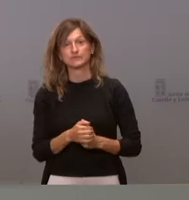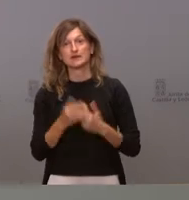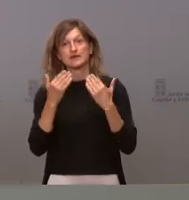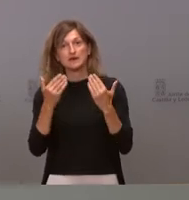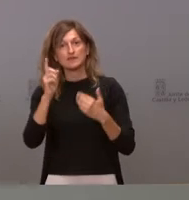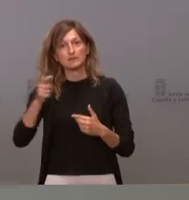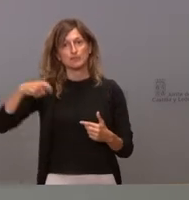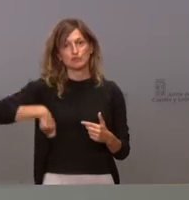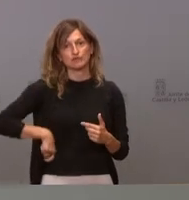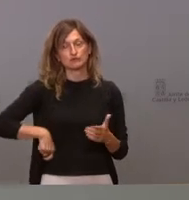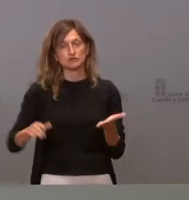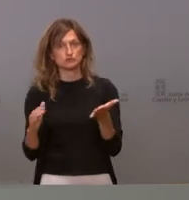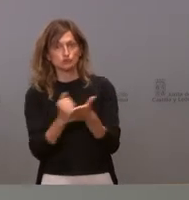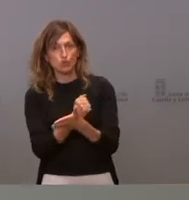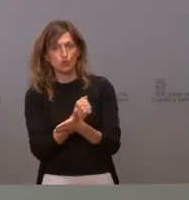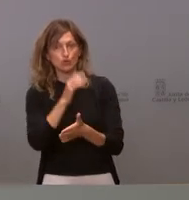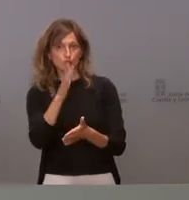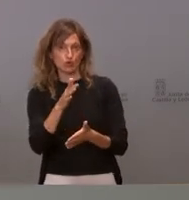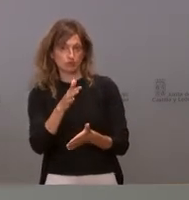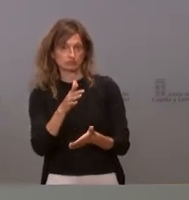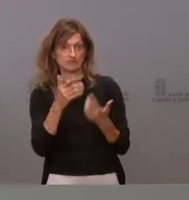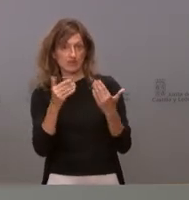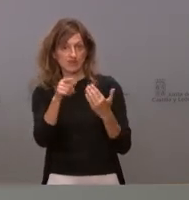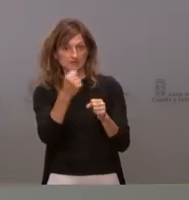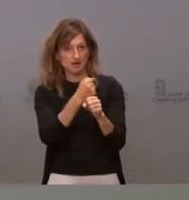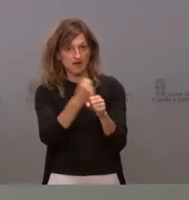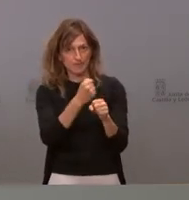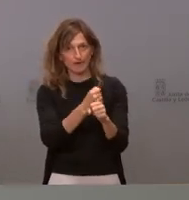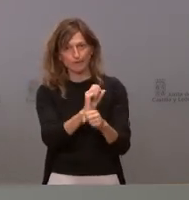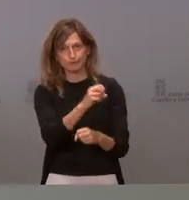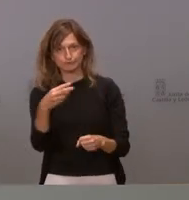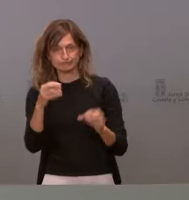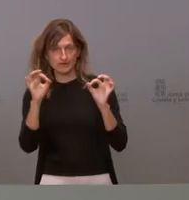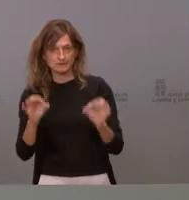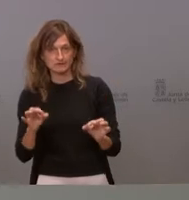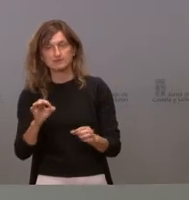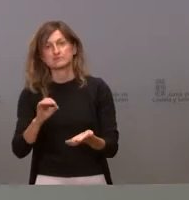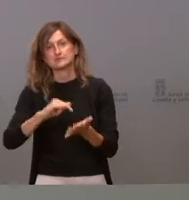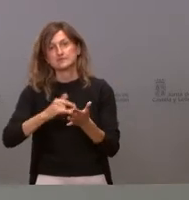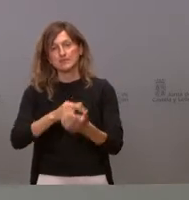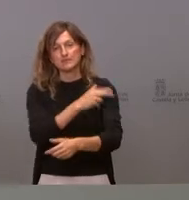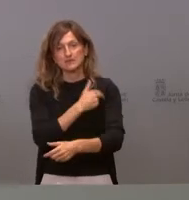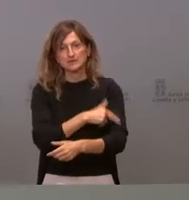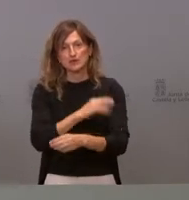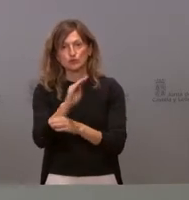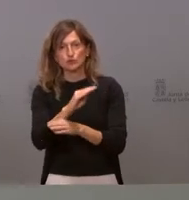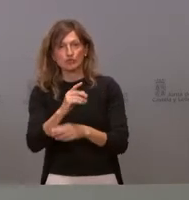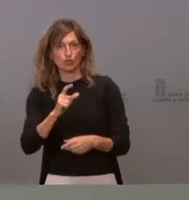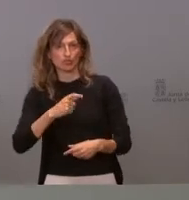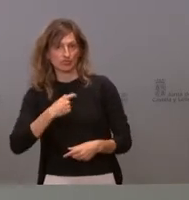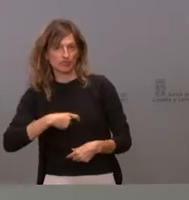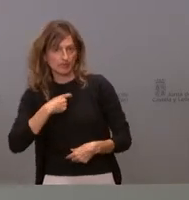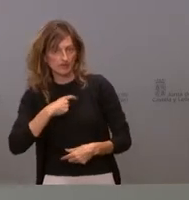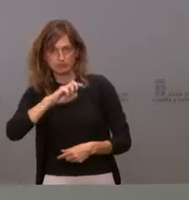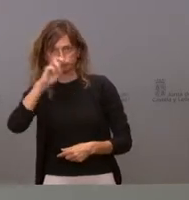los profesionales que están haciendo posible que esto sea así, no solamente sistema sanitario, protección civil, etcétera, etcétera. Es